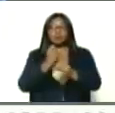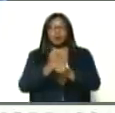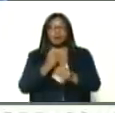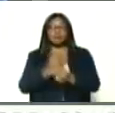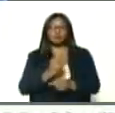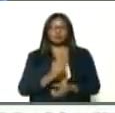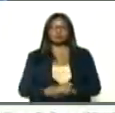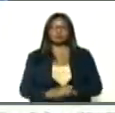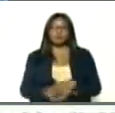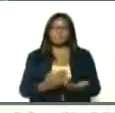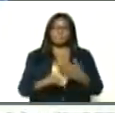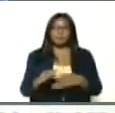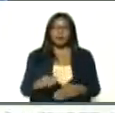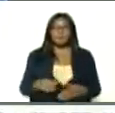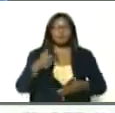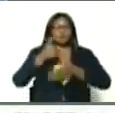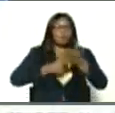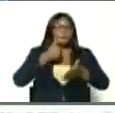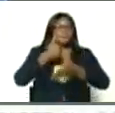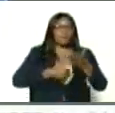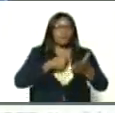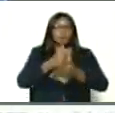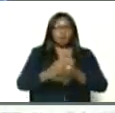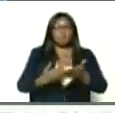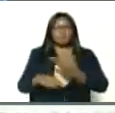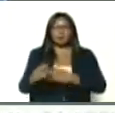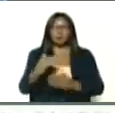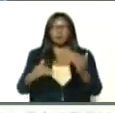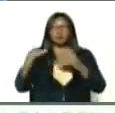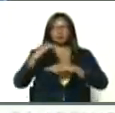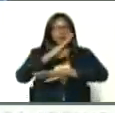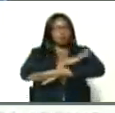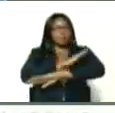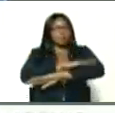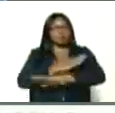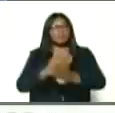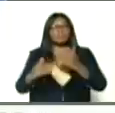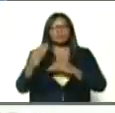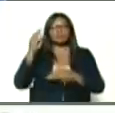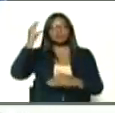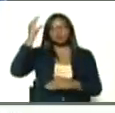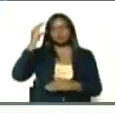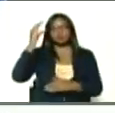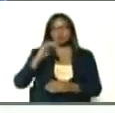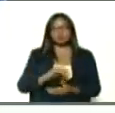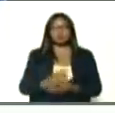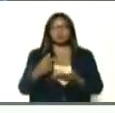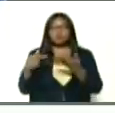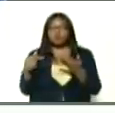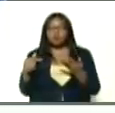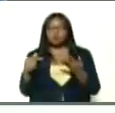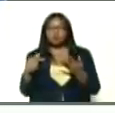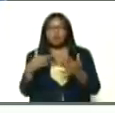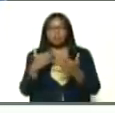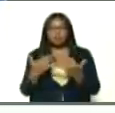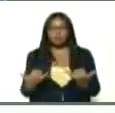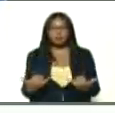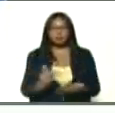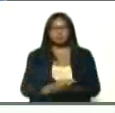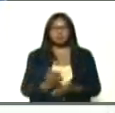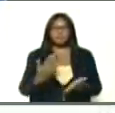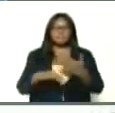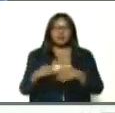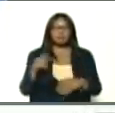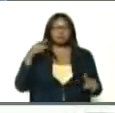vamos guapiando, vamos pues, máxima disciplina, máxima conciencia, que las cosas, vamos